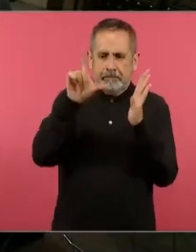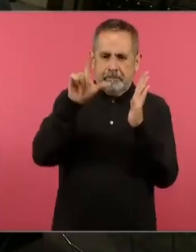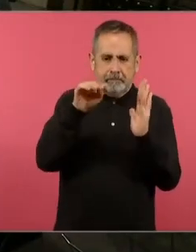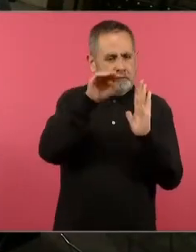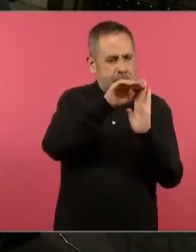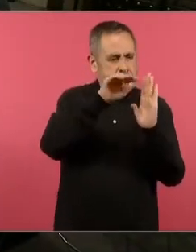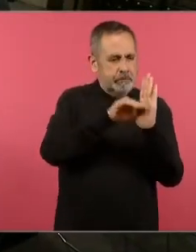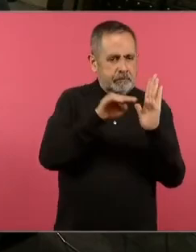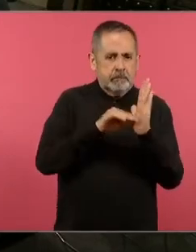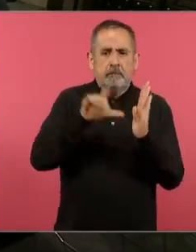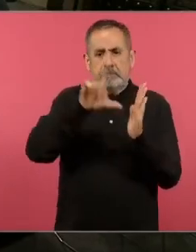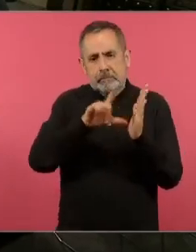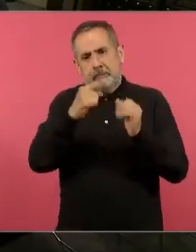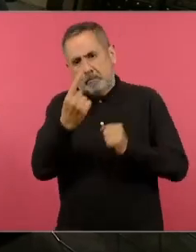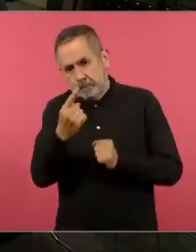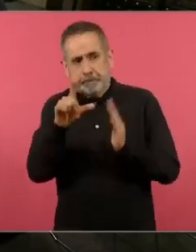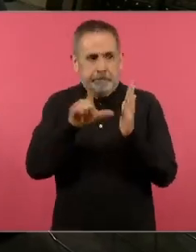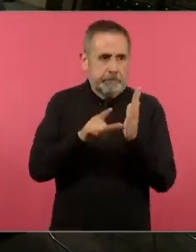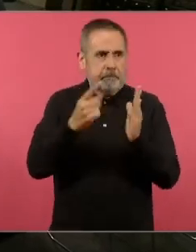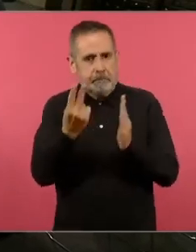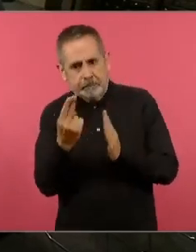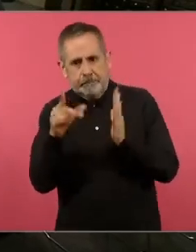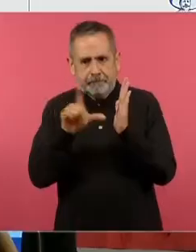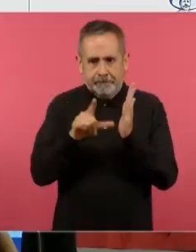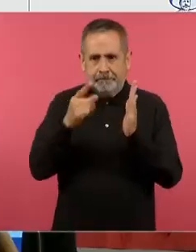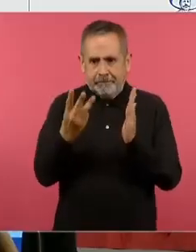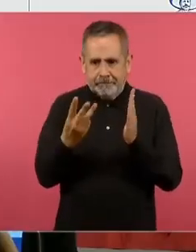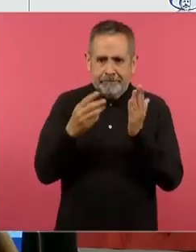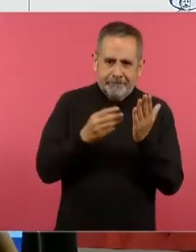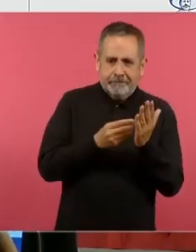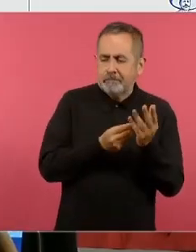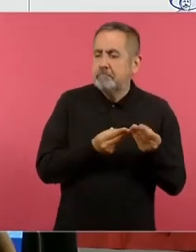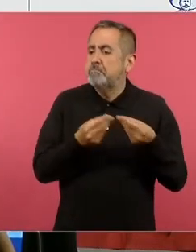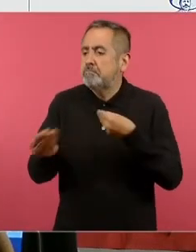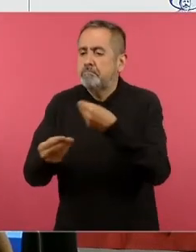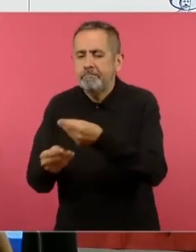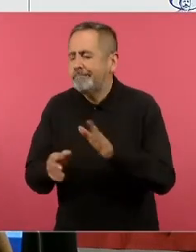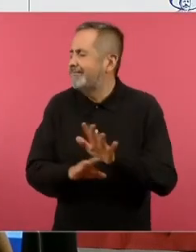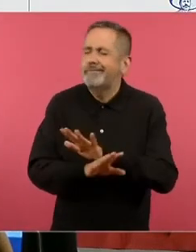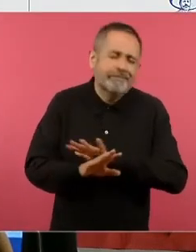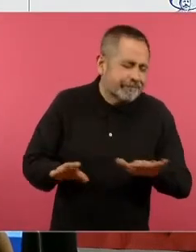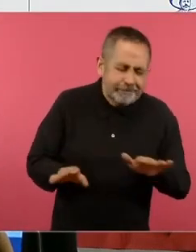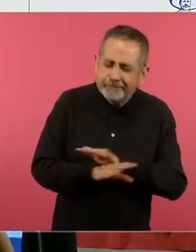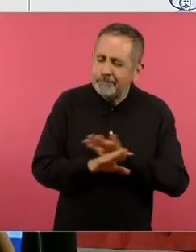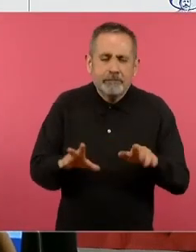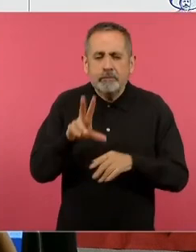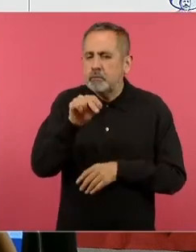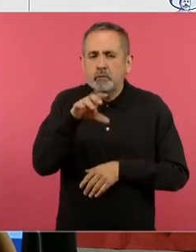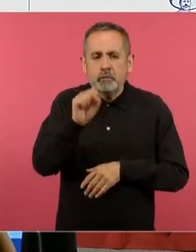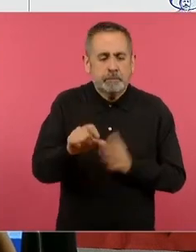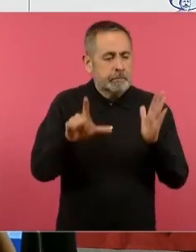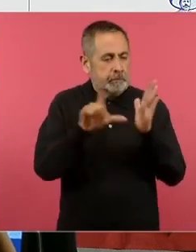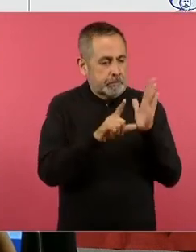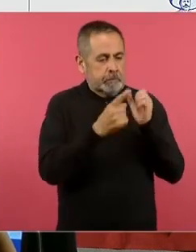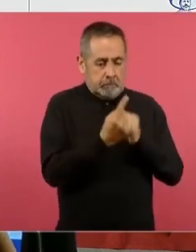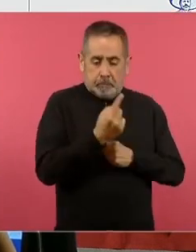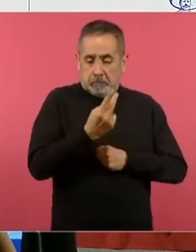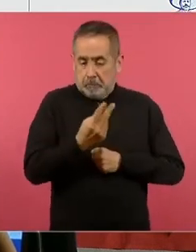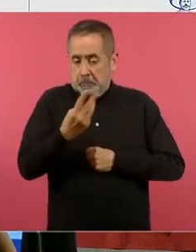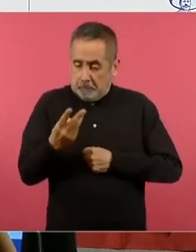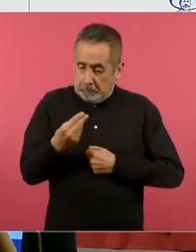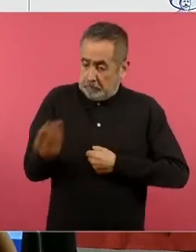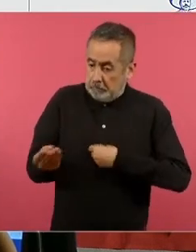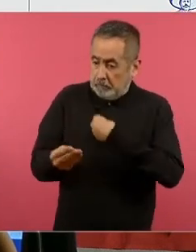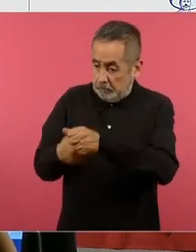vamos a la lección uno pasamos a la dos a la tres hoy el libro de texto no es libro de lecciones es libro que